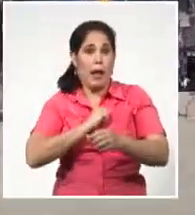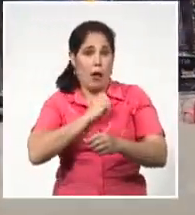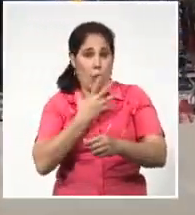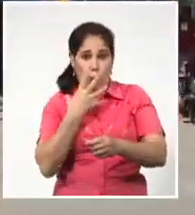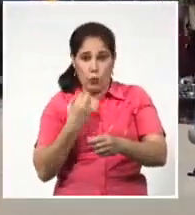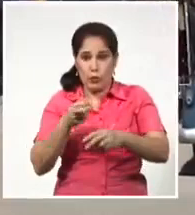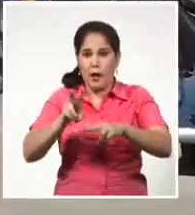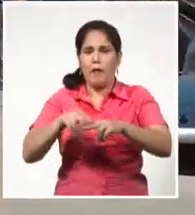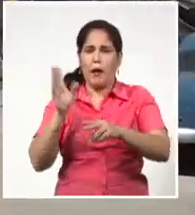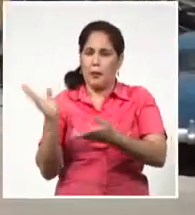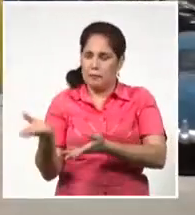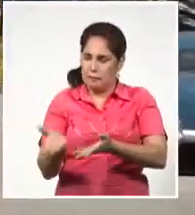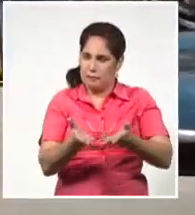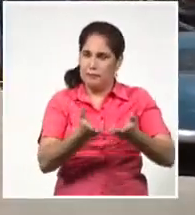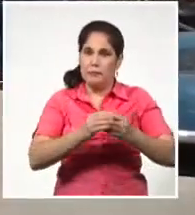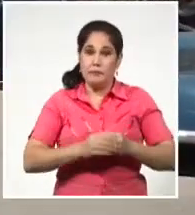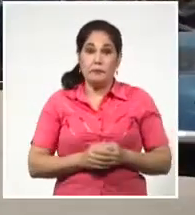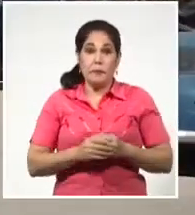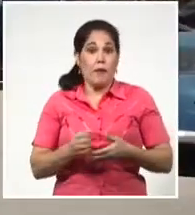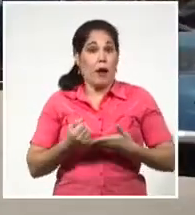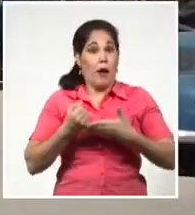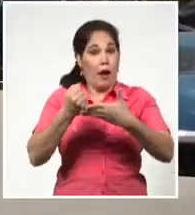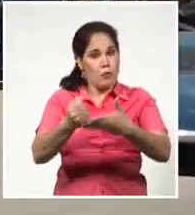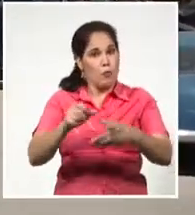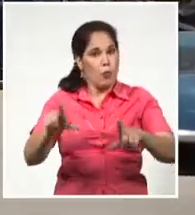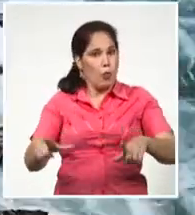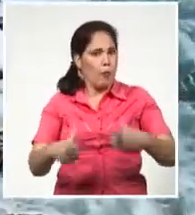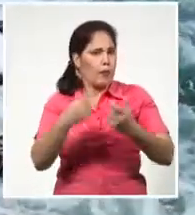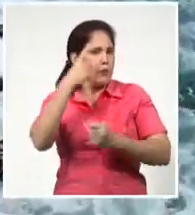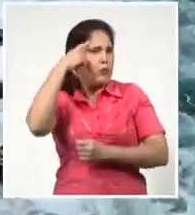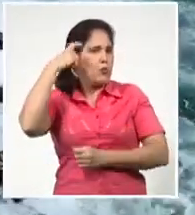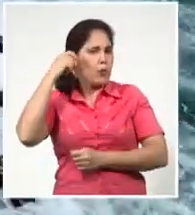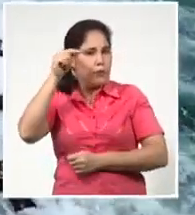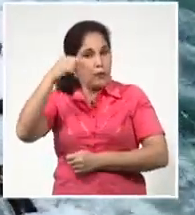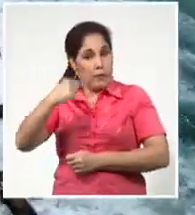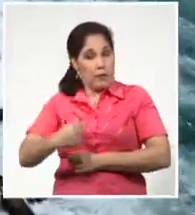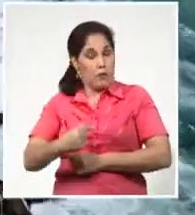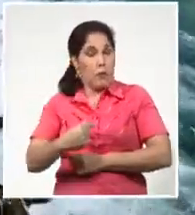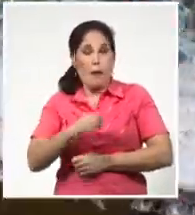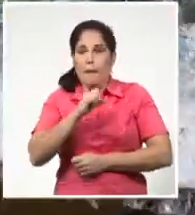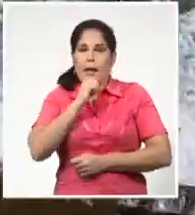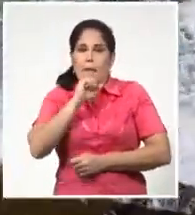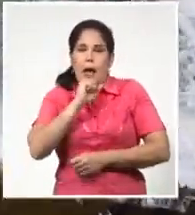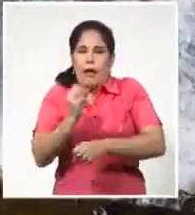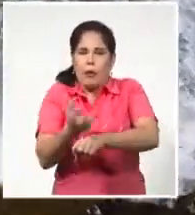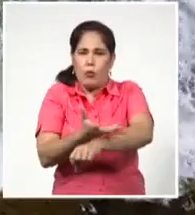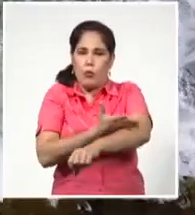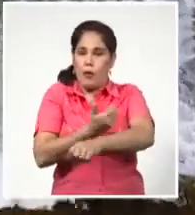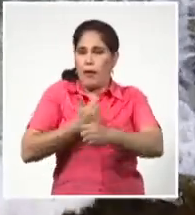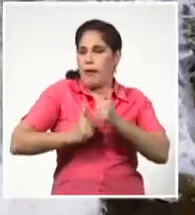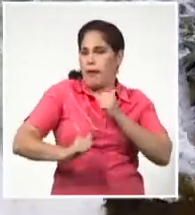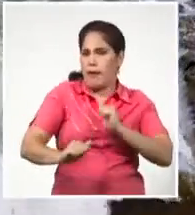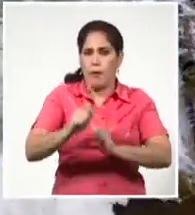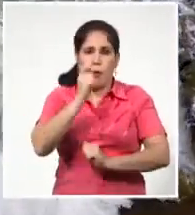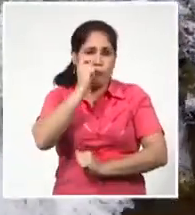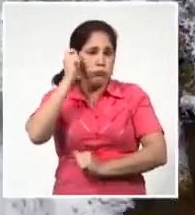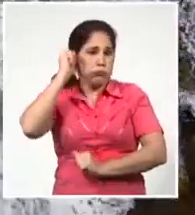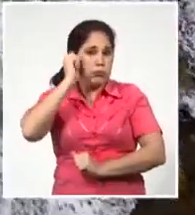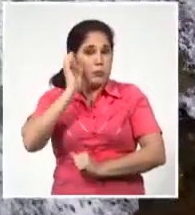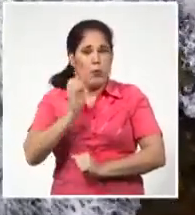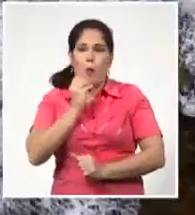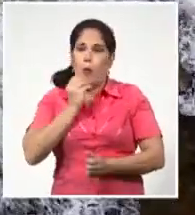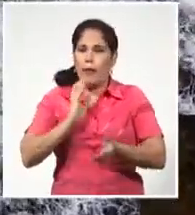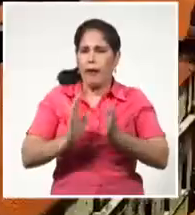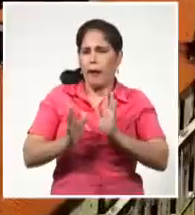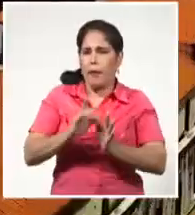otras latitudes del mundo. Contribuirá a cumplir sueños. Será esa madre orgullosa de hijos e hijas que tal vez caminen